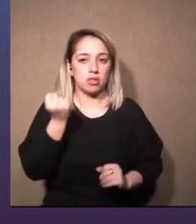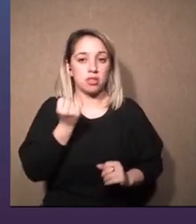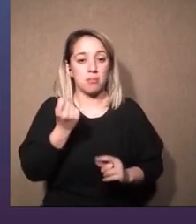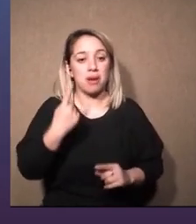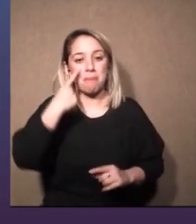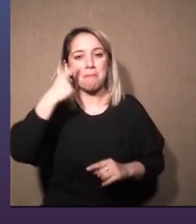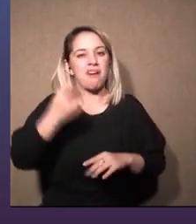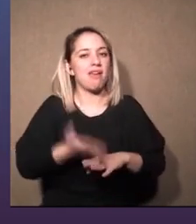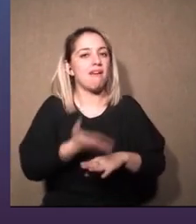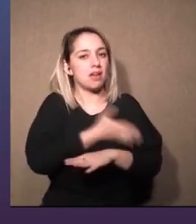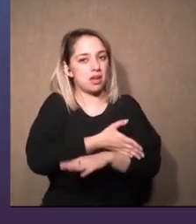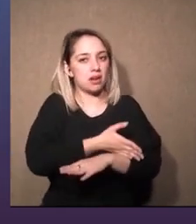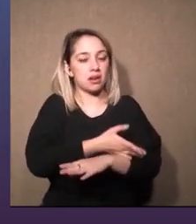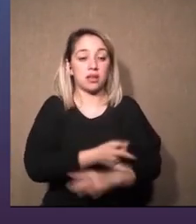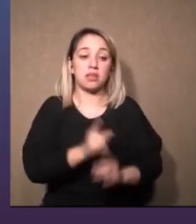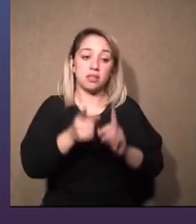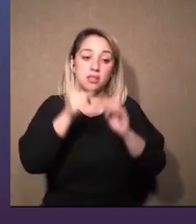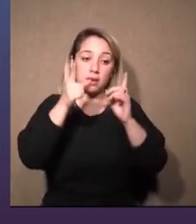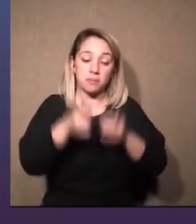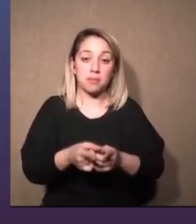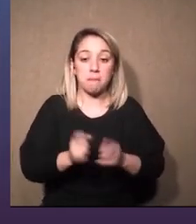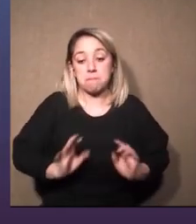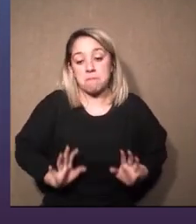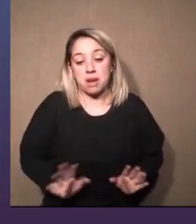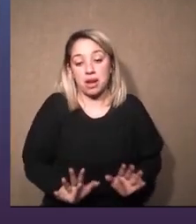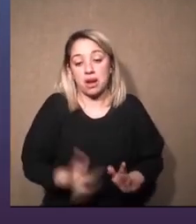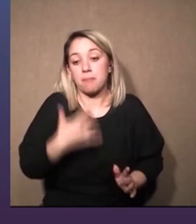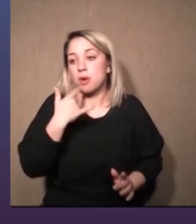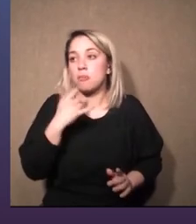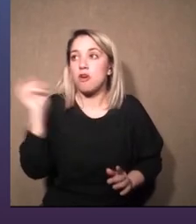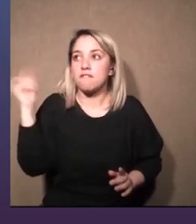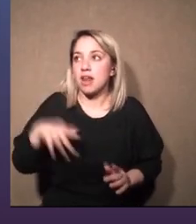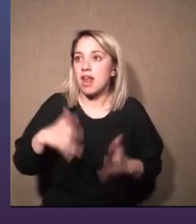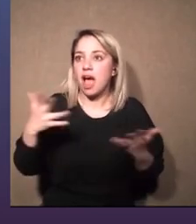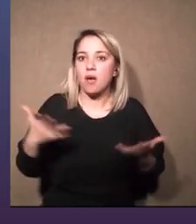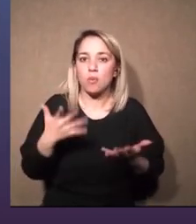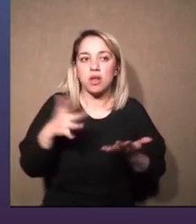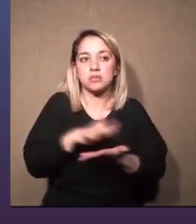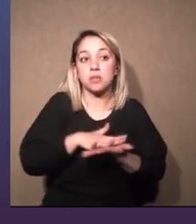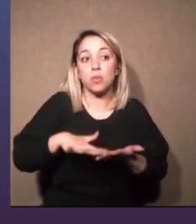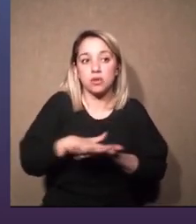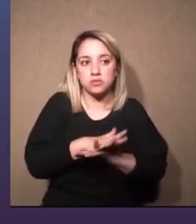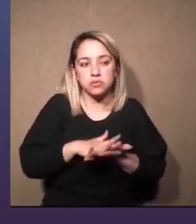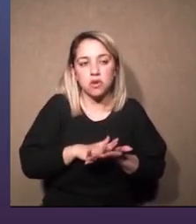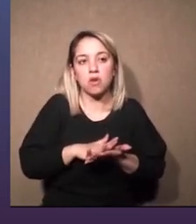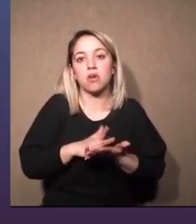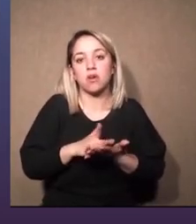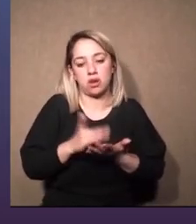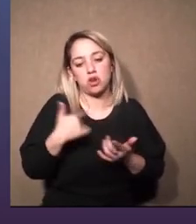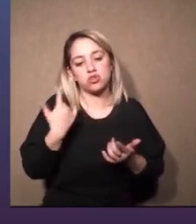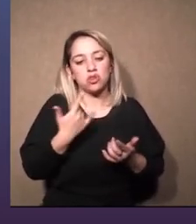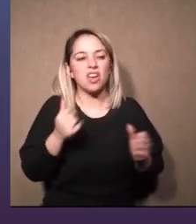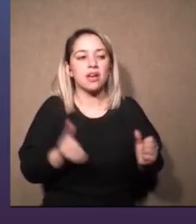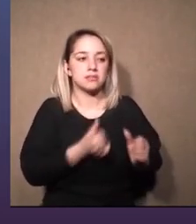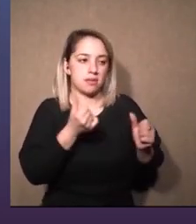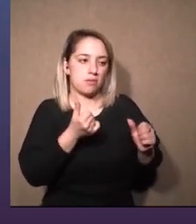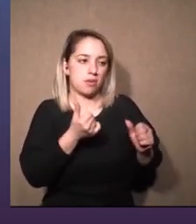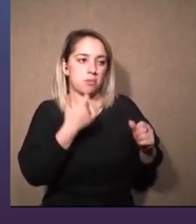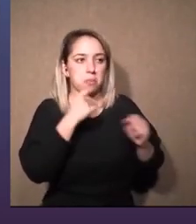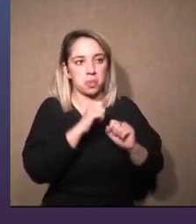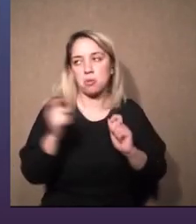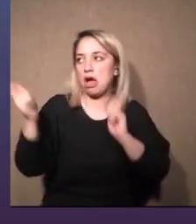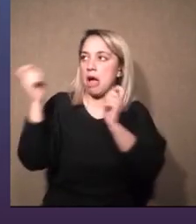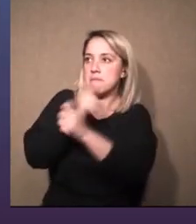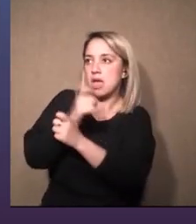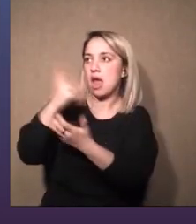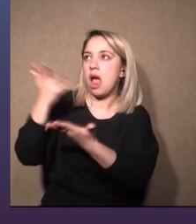para nos prepararnos si pasa esto ¿qué haremos? ¿qué hacemos? cambiamos por esto